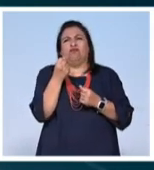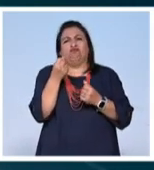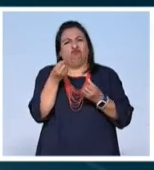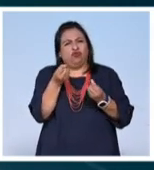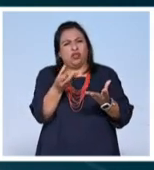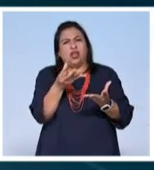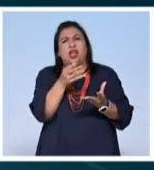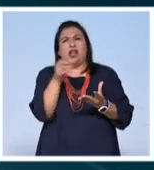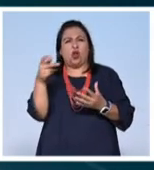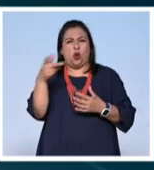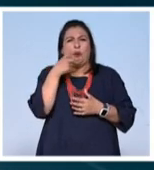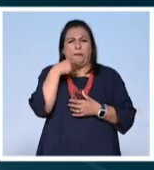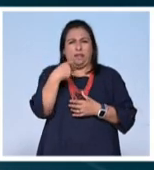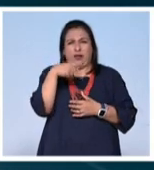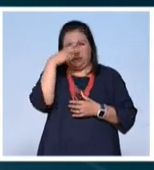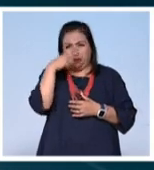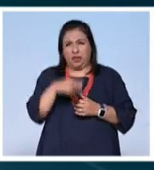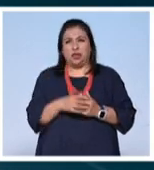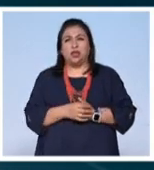contribución de este mexicano.